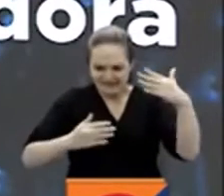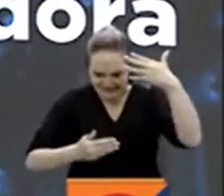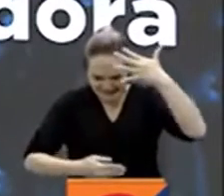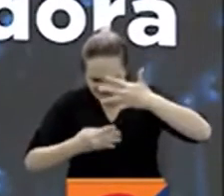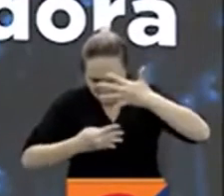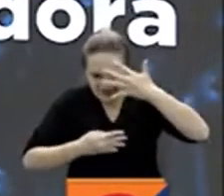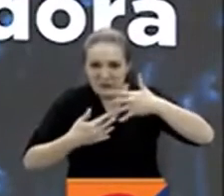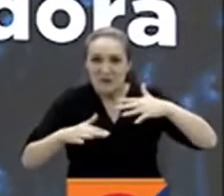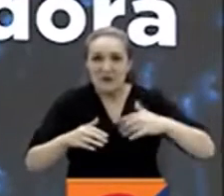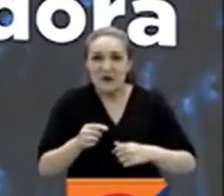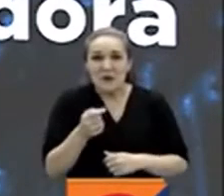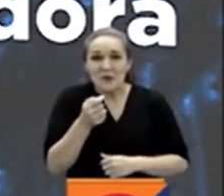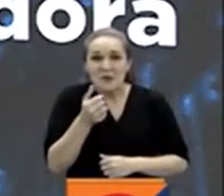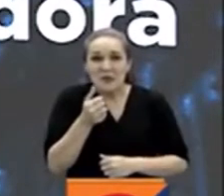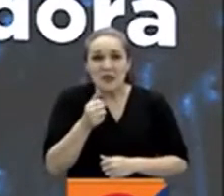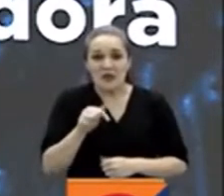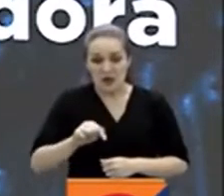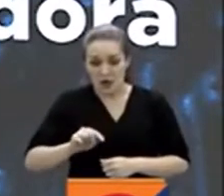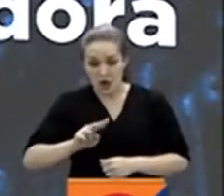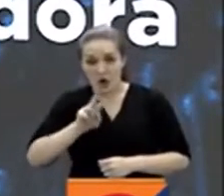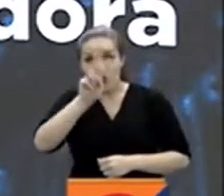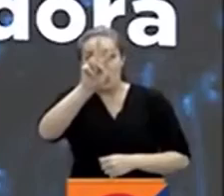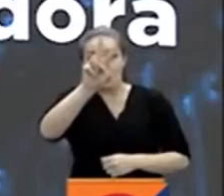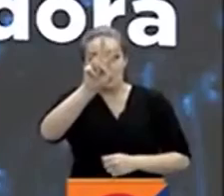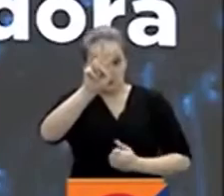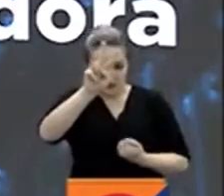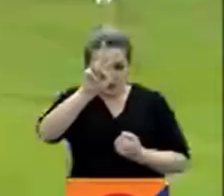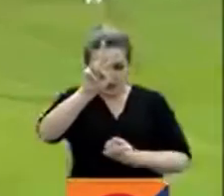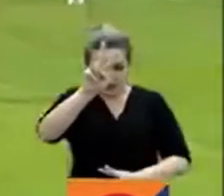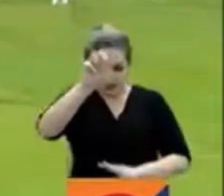cuatro puntos de diferencia entre los puestos 2 y el 13.